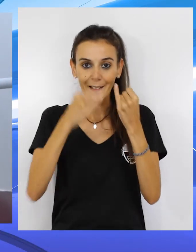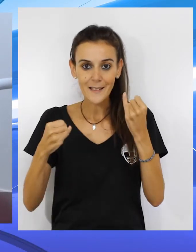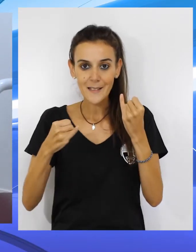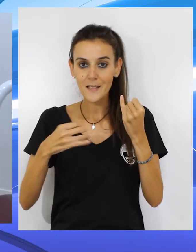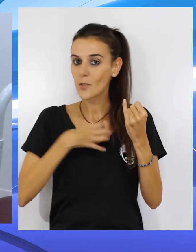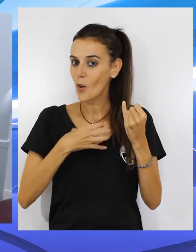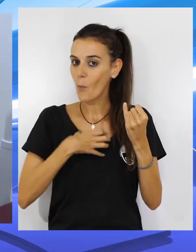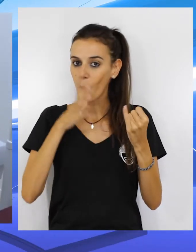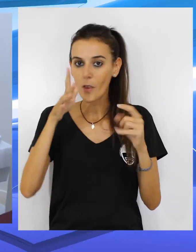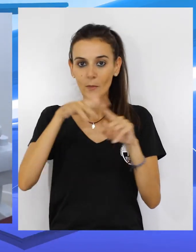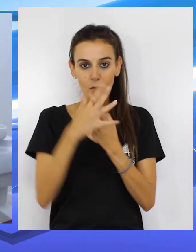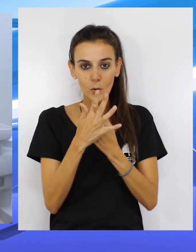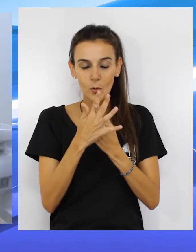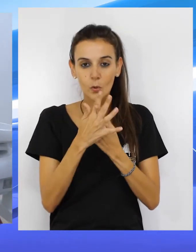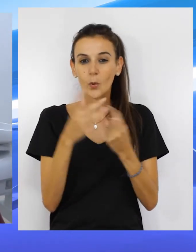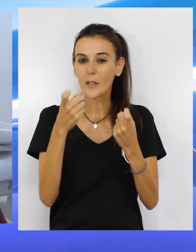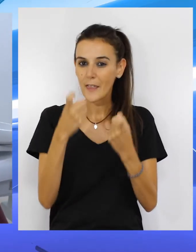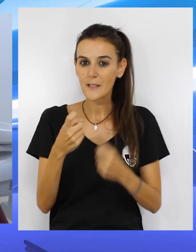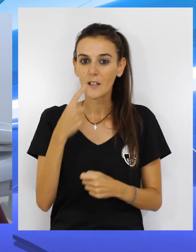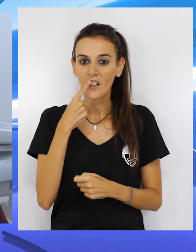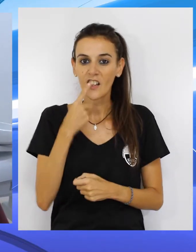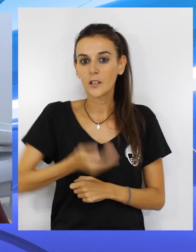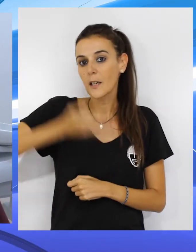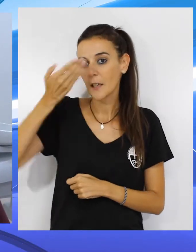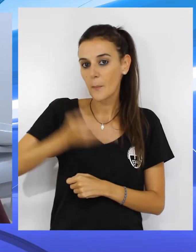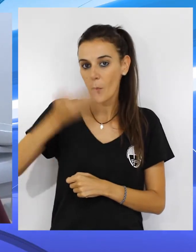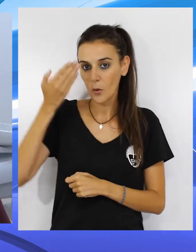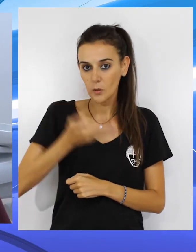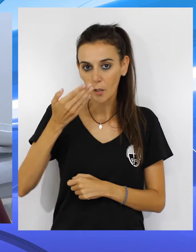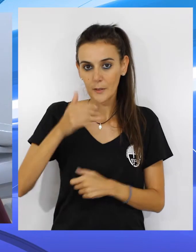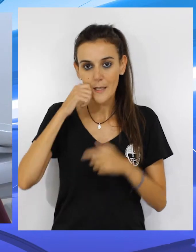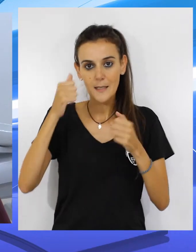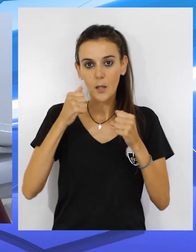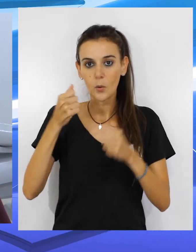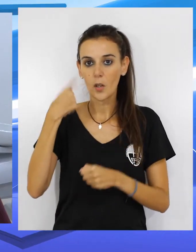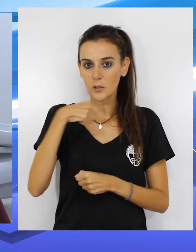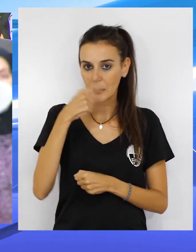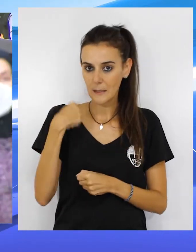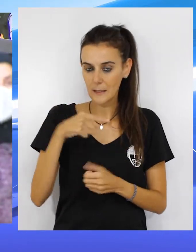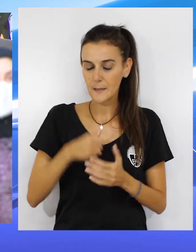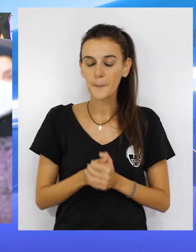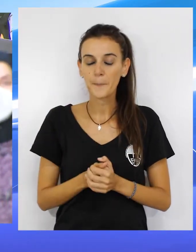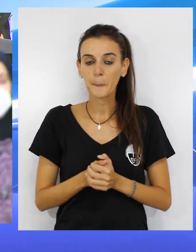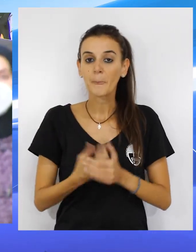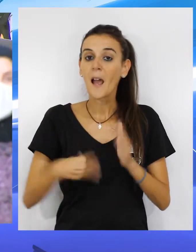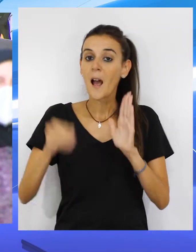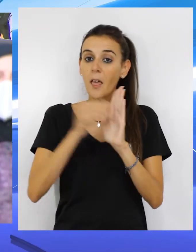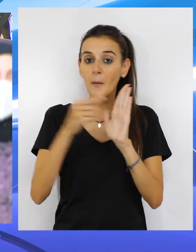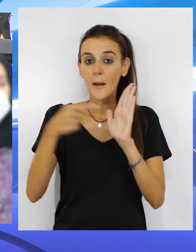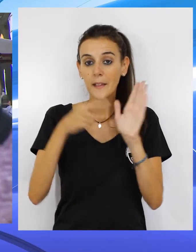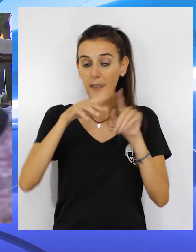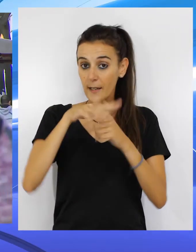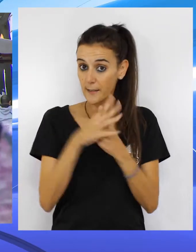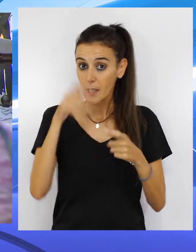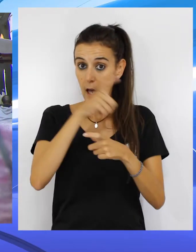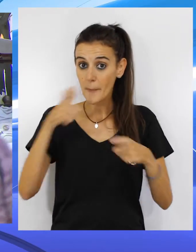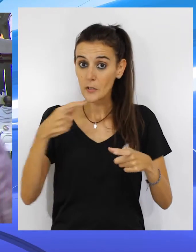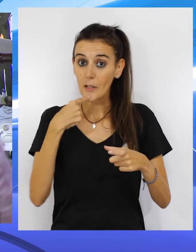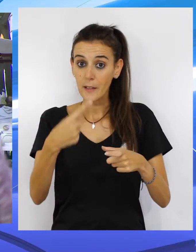sufre en esta crisis la imposibilidad de cubrir una necesidad fundamental como es la salud de los dientes. Añaden que los ciudadanos de a pie